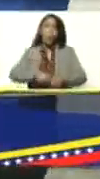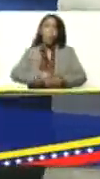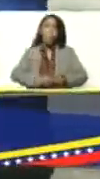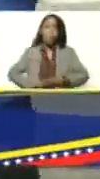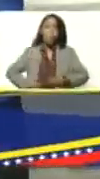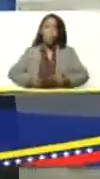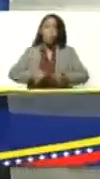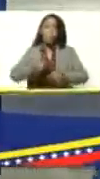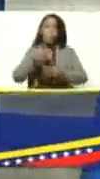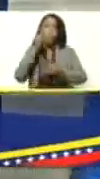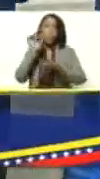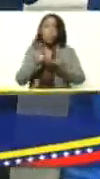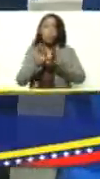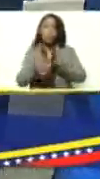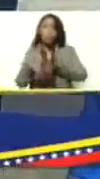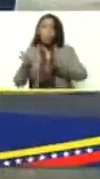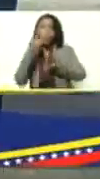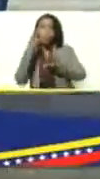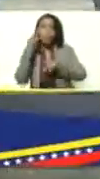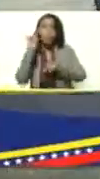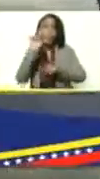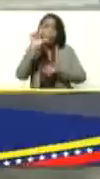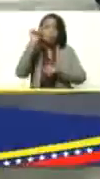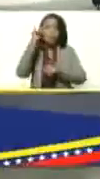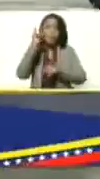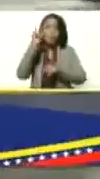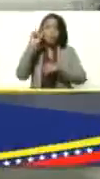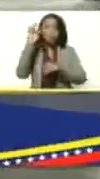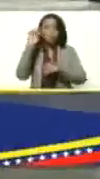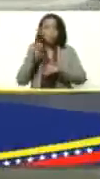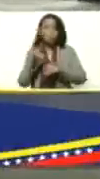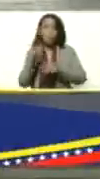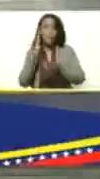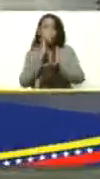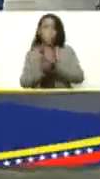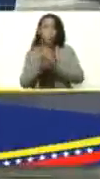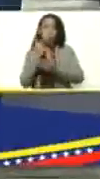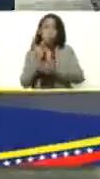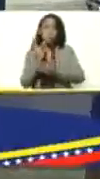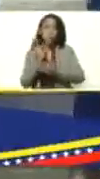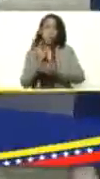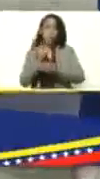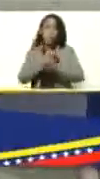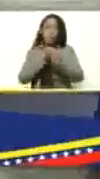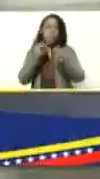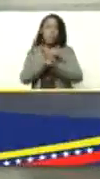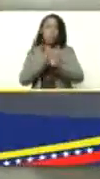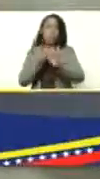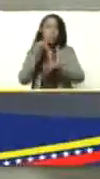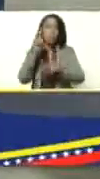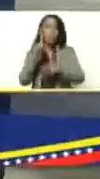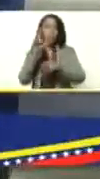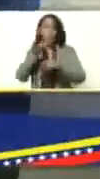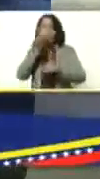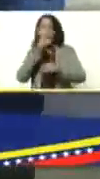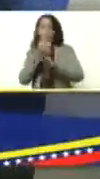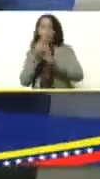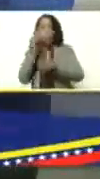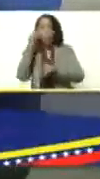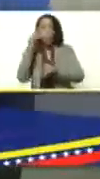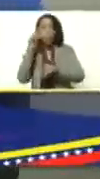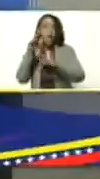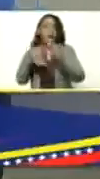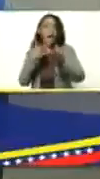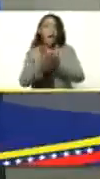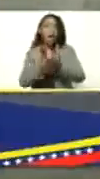partir de con nodrizas, un litro diario, divididos en dos. En la mañana medio litro y en la tarde medio litro, hasta los